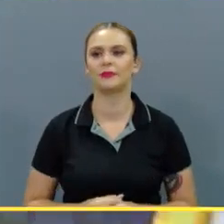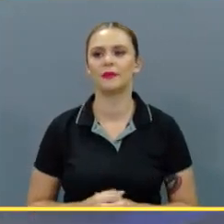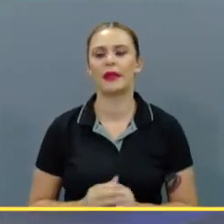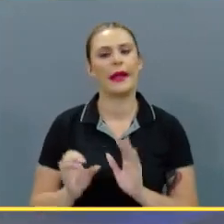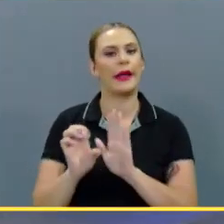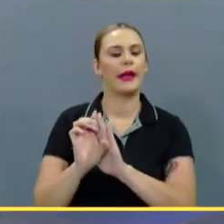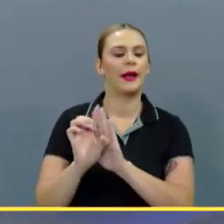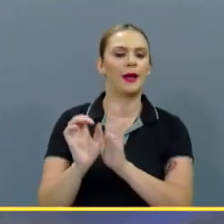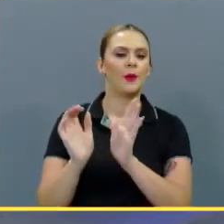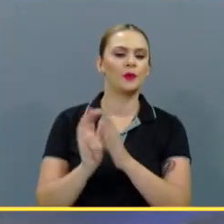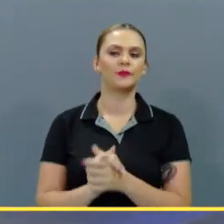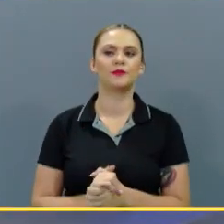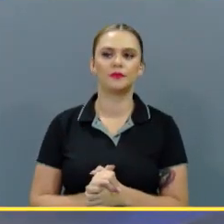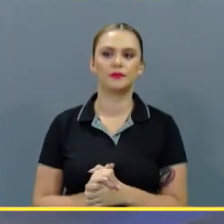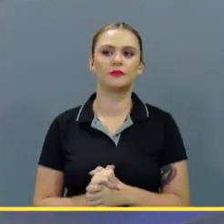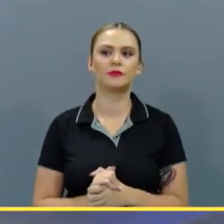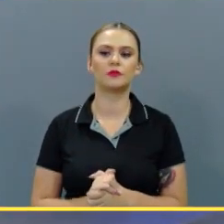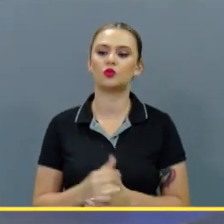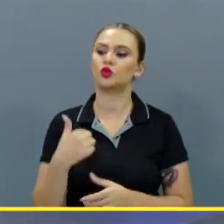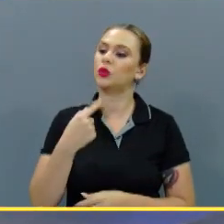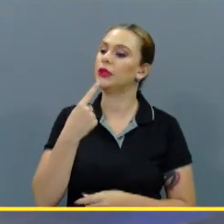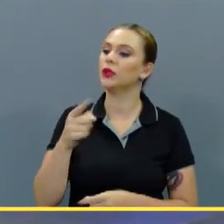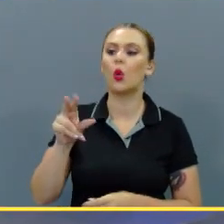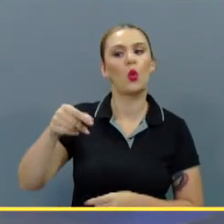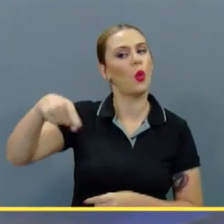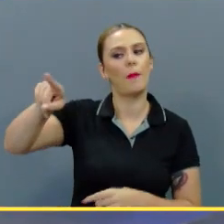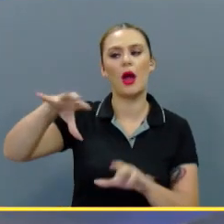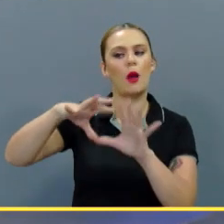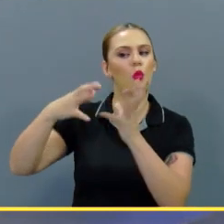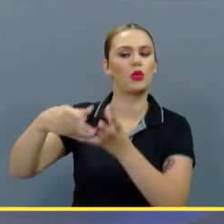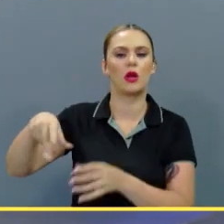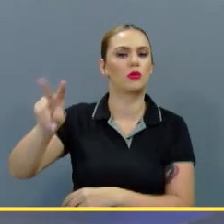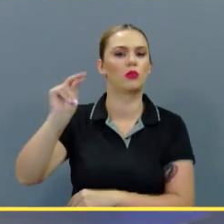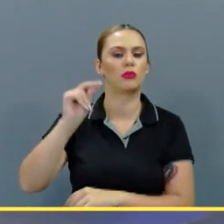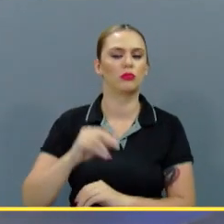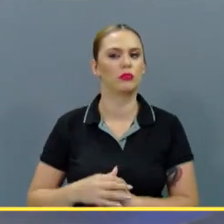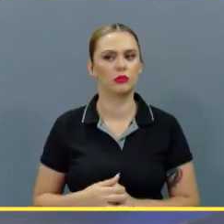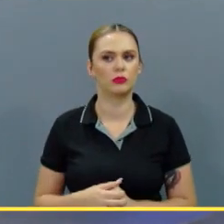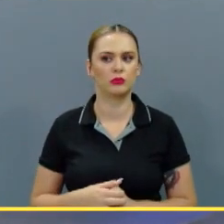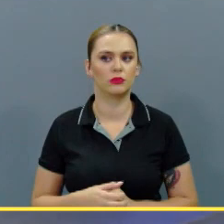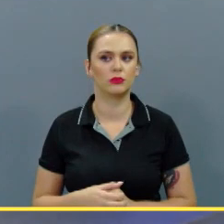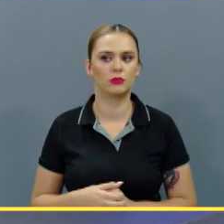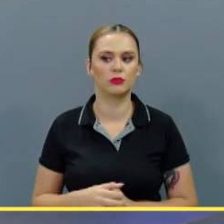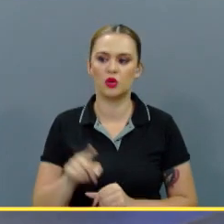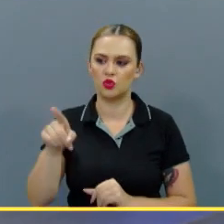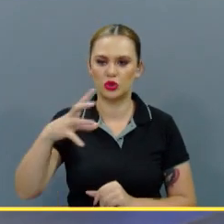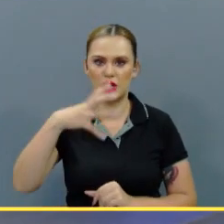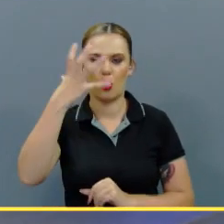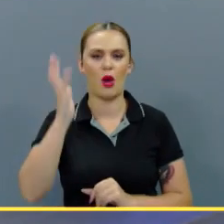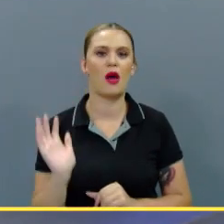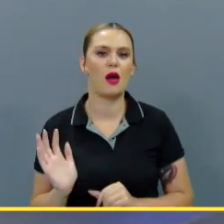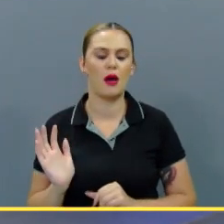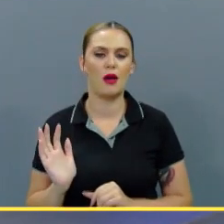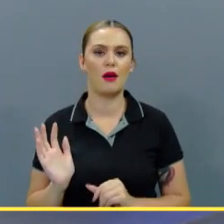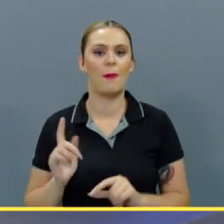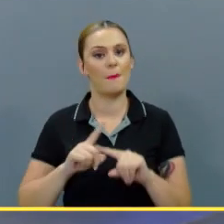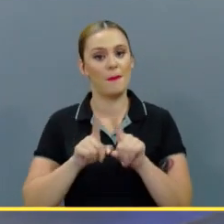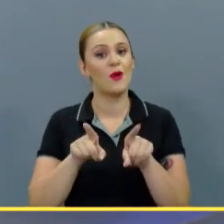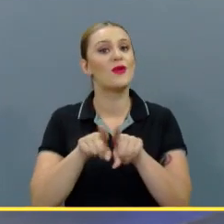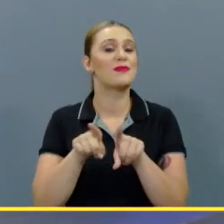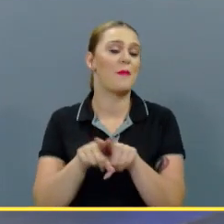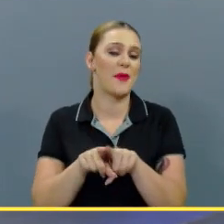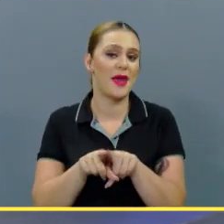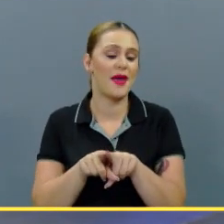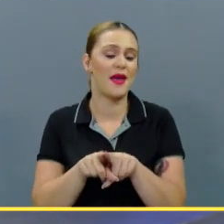Digamos que, yo te digo, no vas a ir al Mundial, ¿verdad? Y te enojas. Pero también